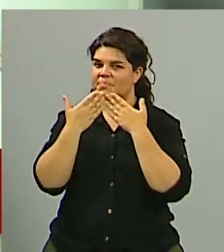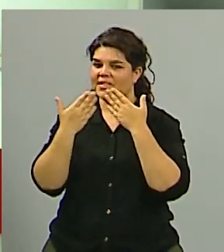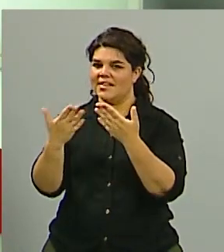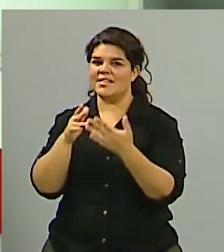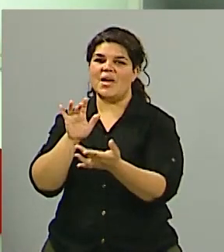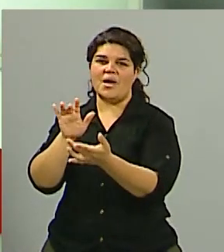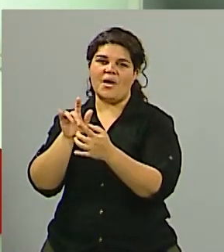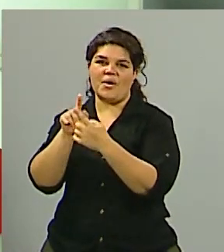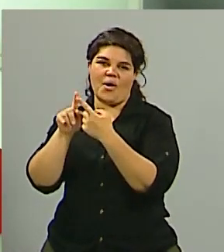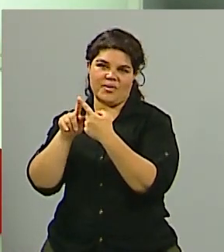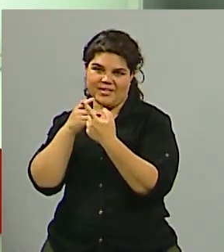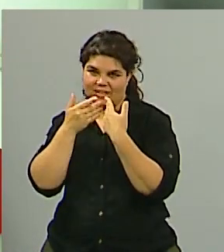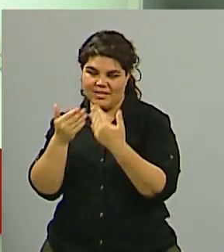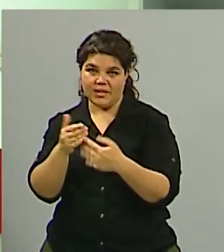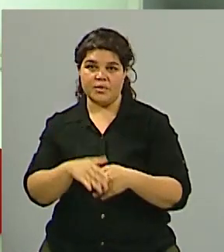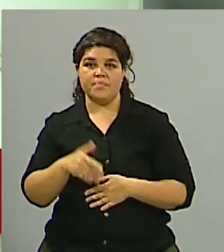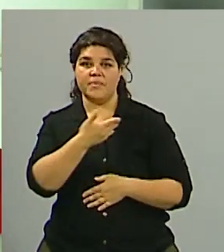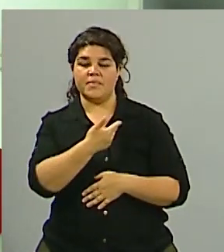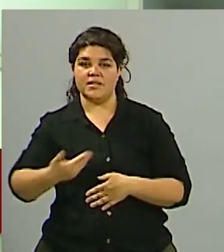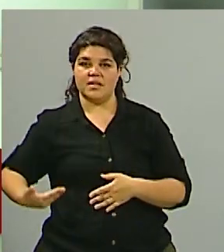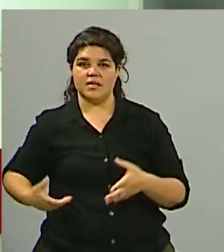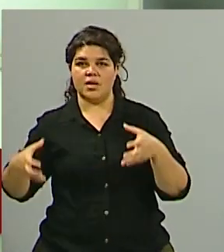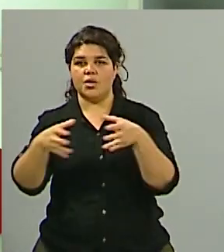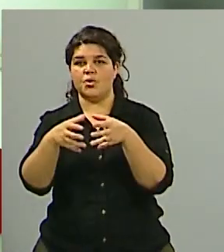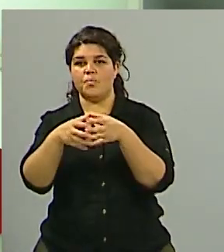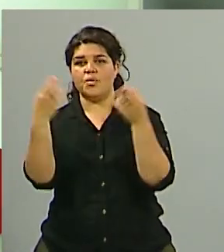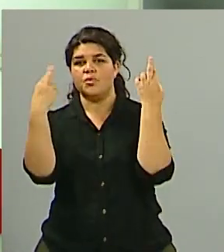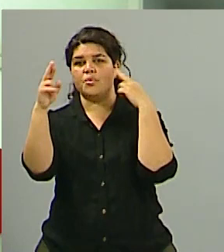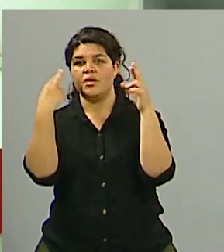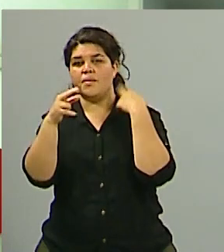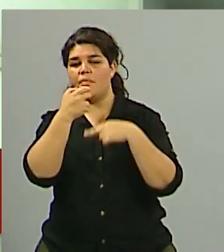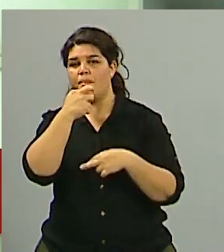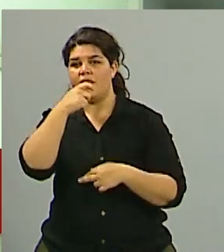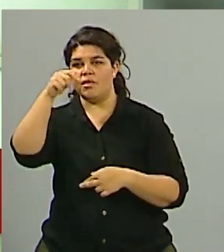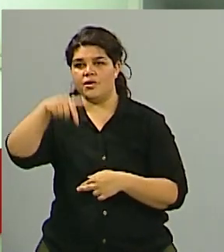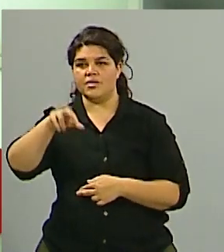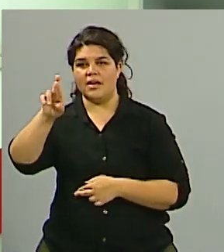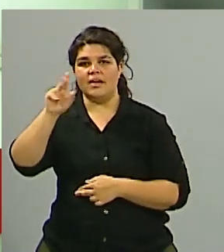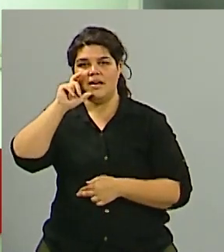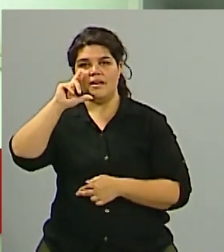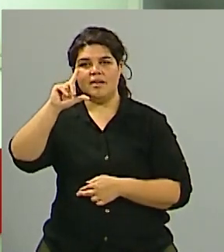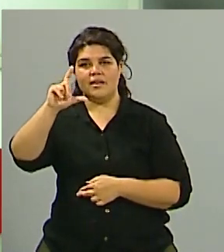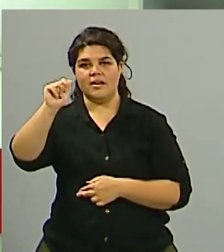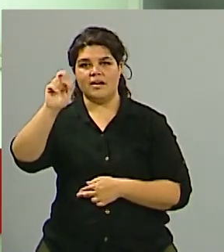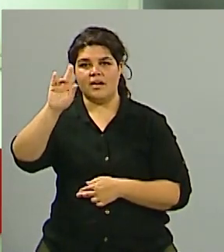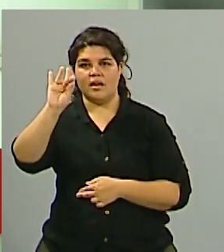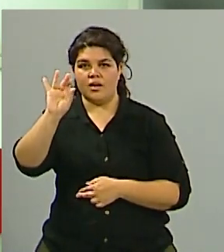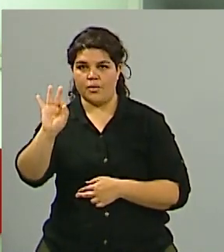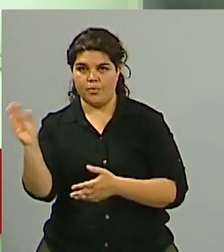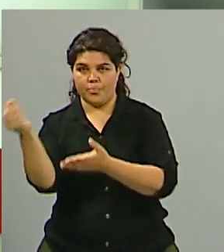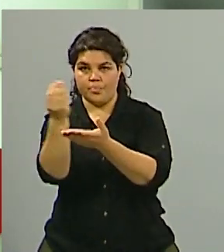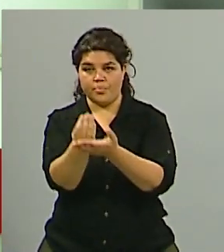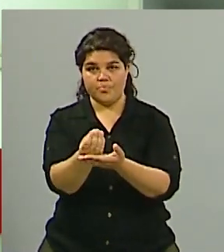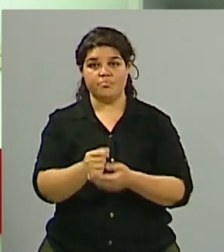Becacési presidente de la cámara del turismo de Mendoza bueno por ahora todavía no hay una cifra exacta de cuánto puede ser el aumento en